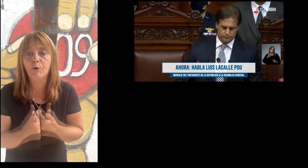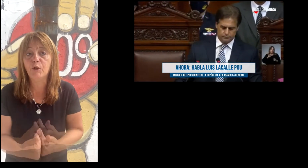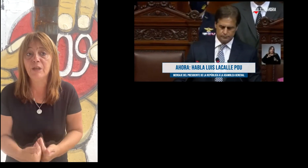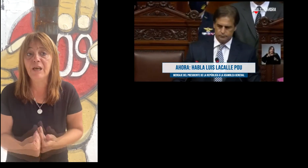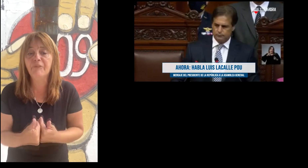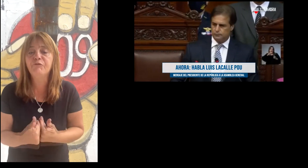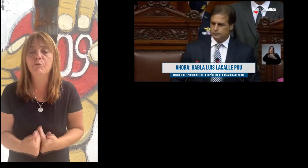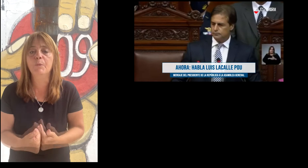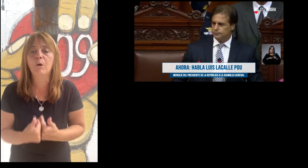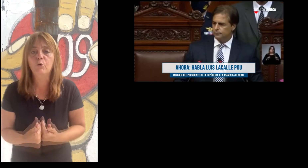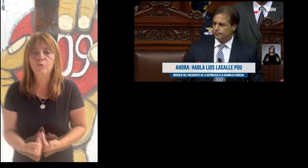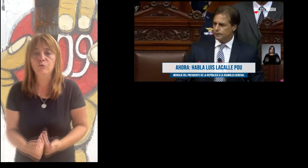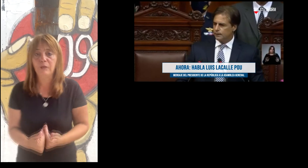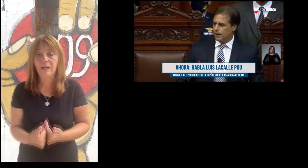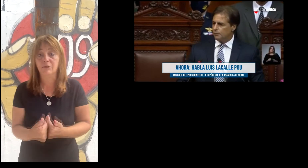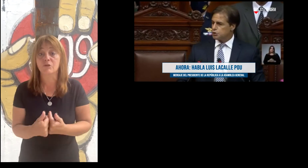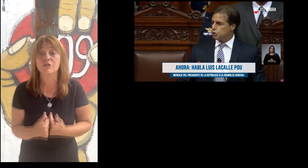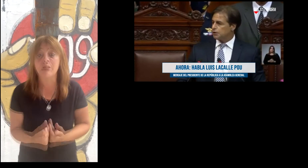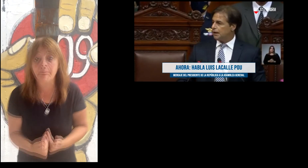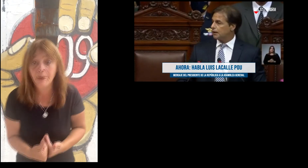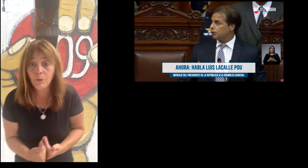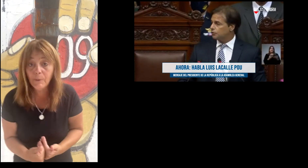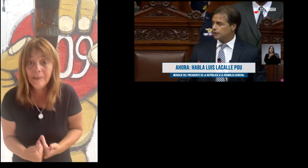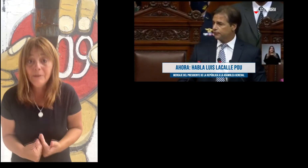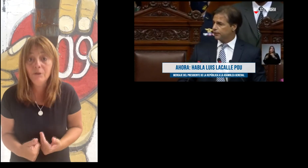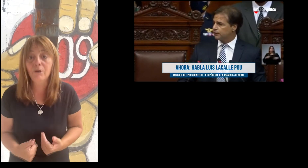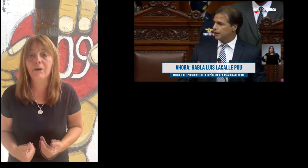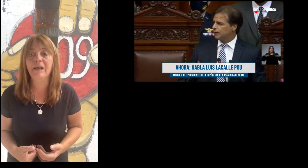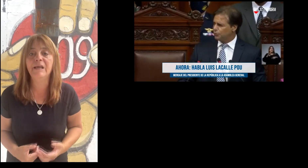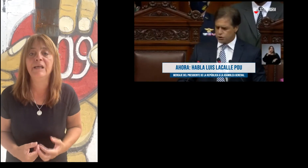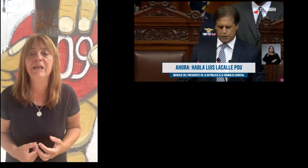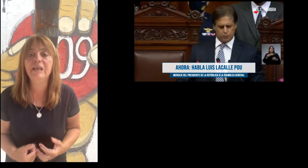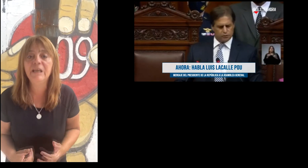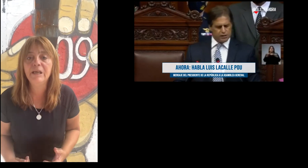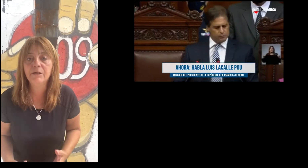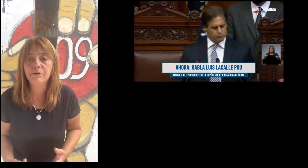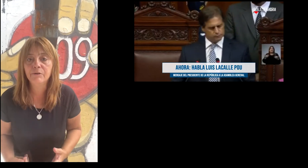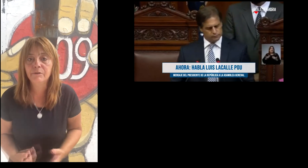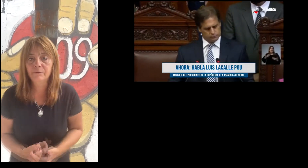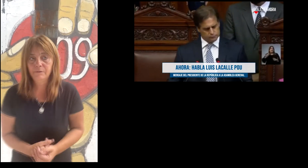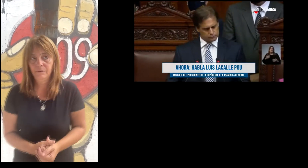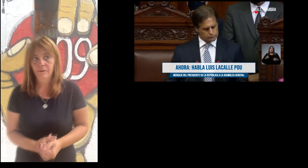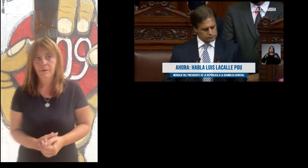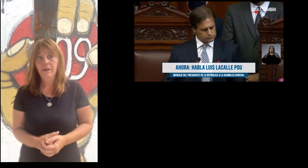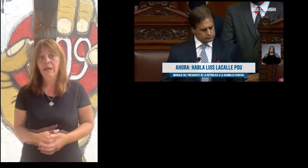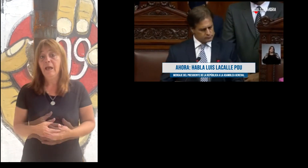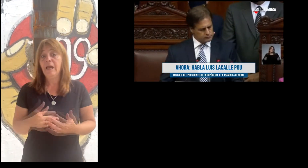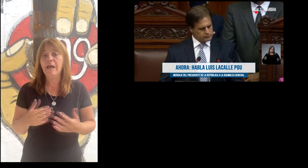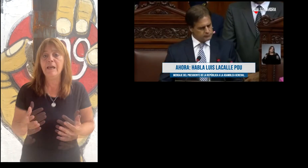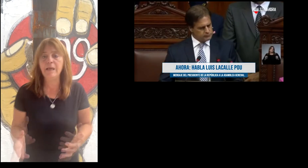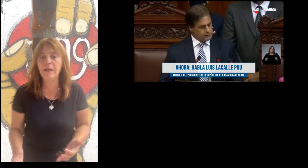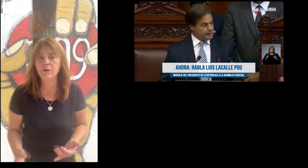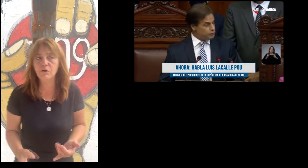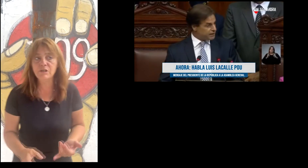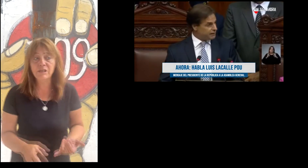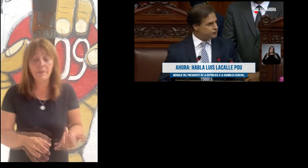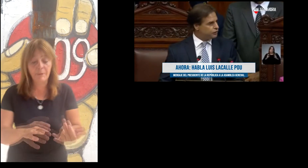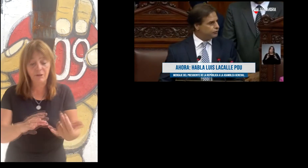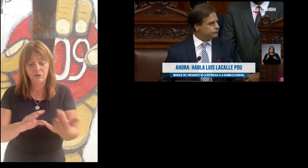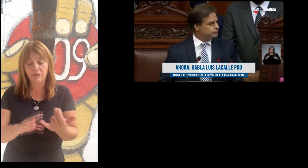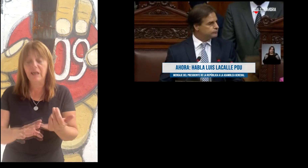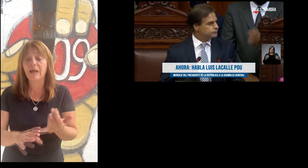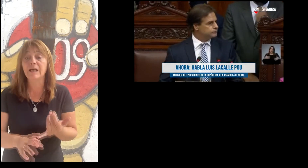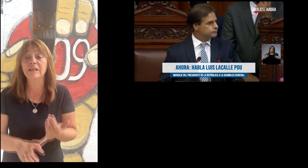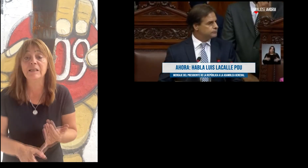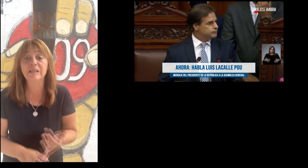El lunes, como corresponde, me vacuné. Se abrió la etapa de vacunación para mi edad, último momento, y